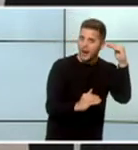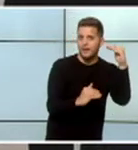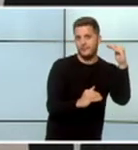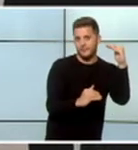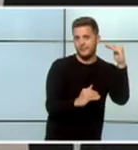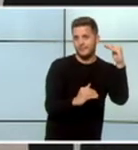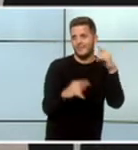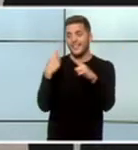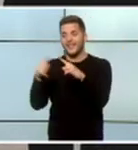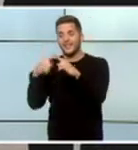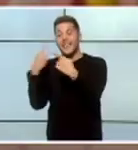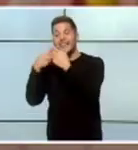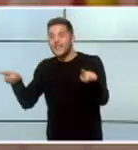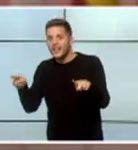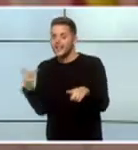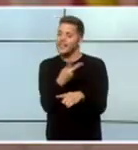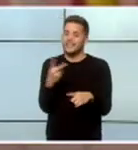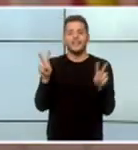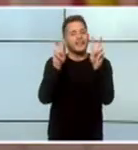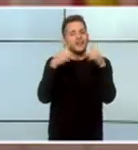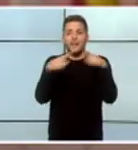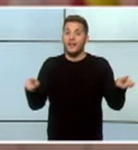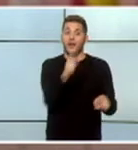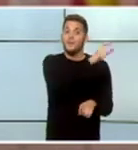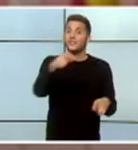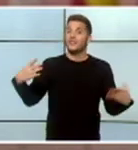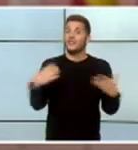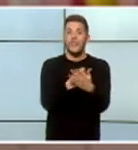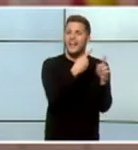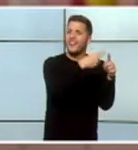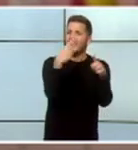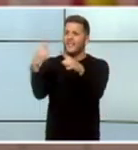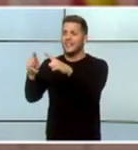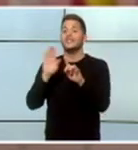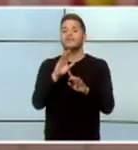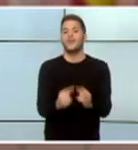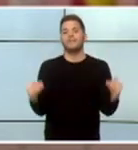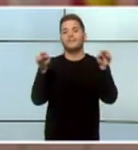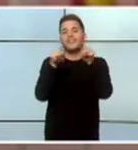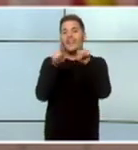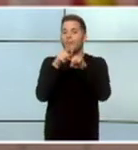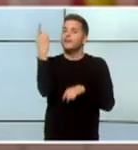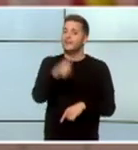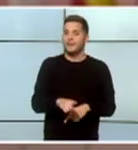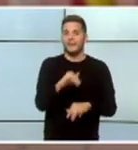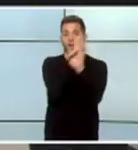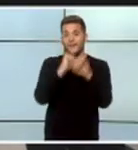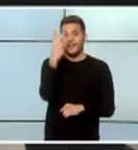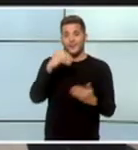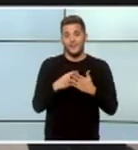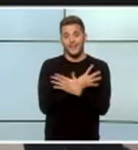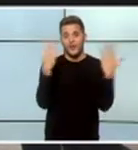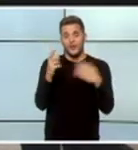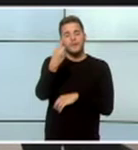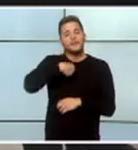...y otra es la diferencia... ...diferentes somos todos... ...iguales también... ...feliz 2019...